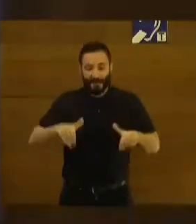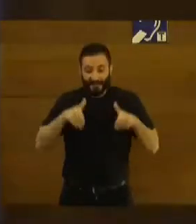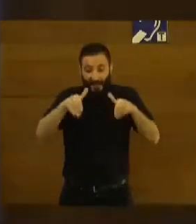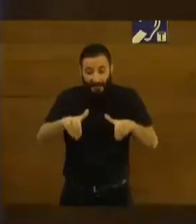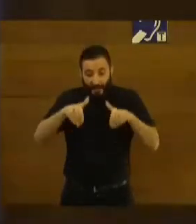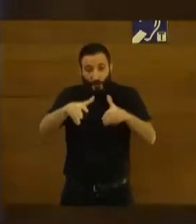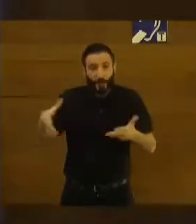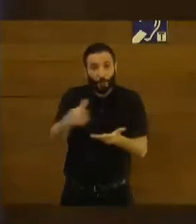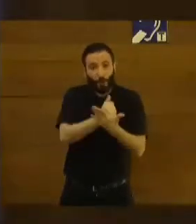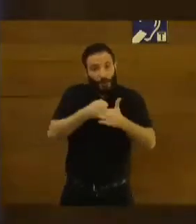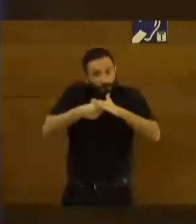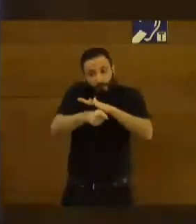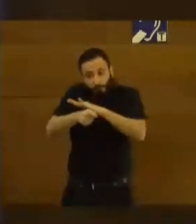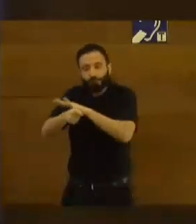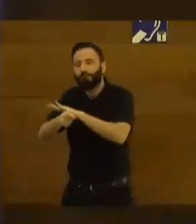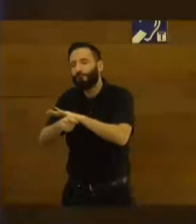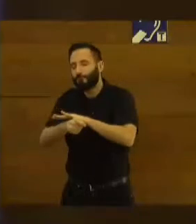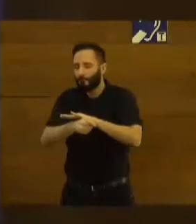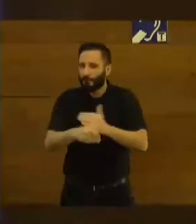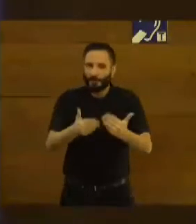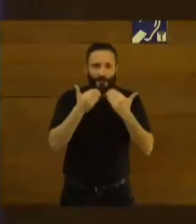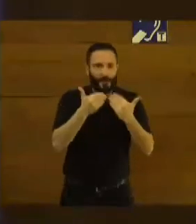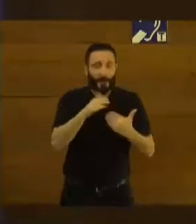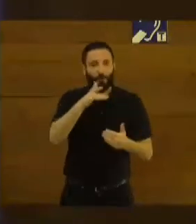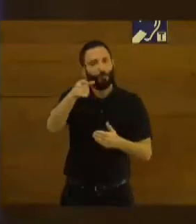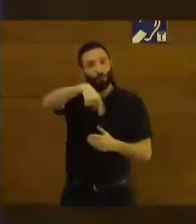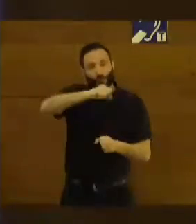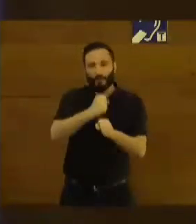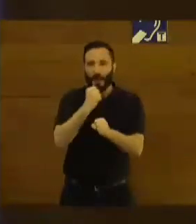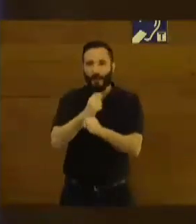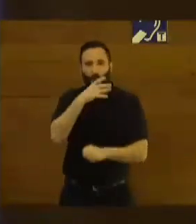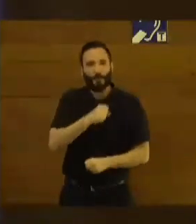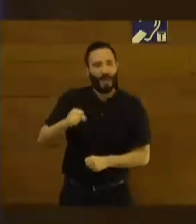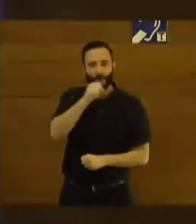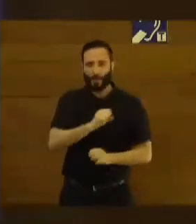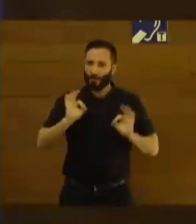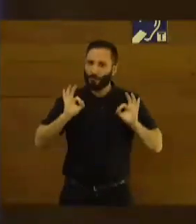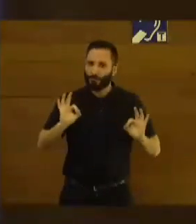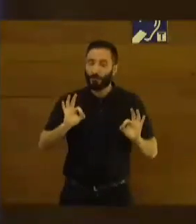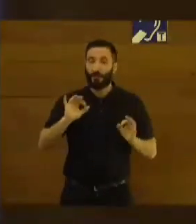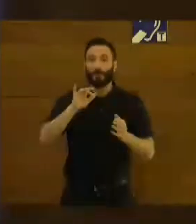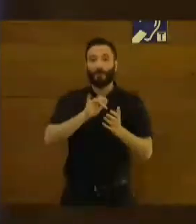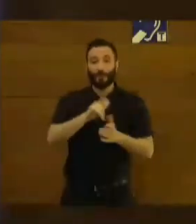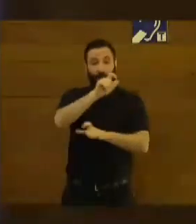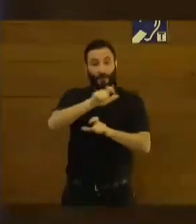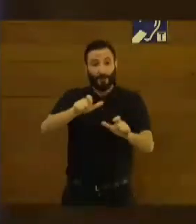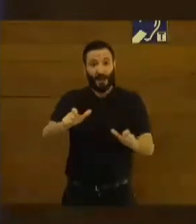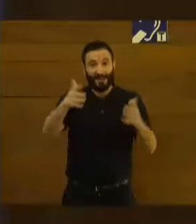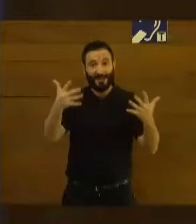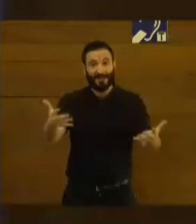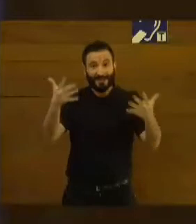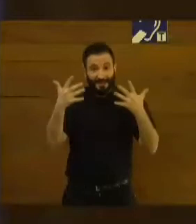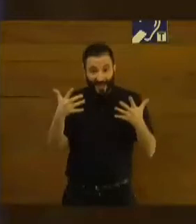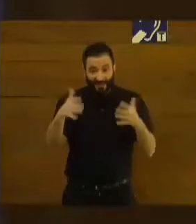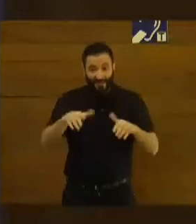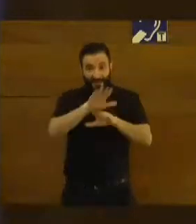presentado. De verdad que realizan un trabajo extraordinario. Particularmente a las 10 finalistas que están aquí presentes